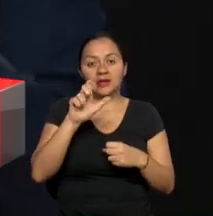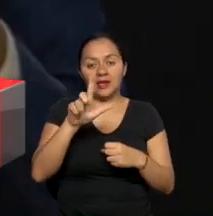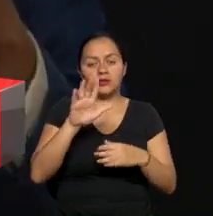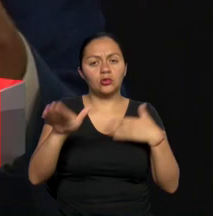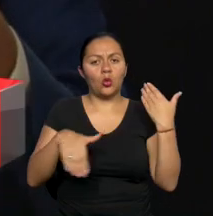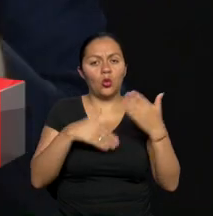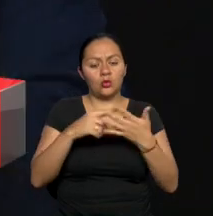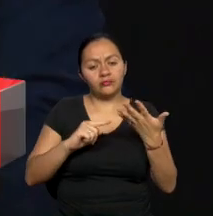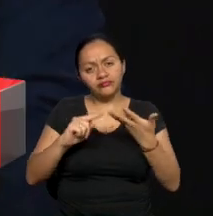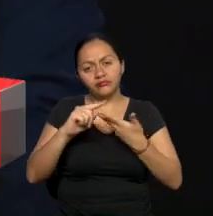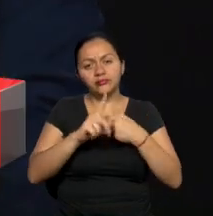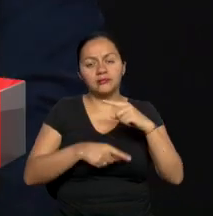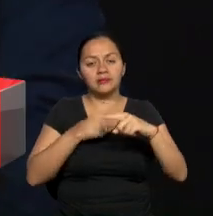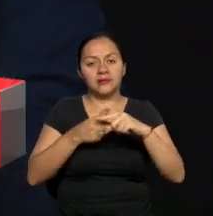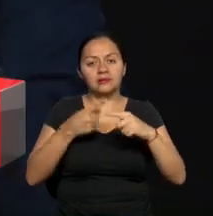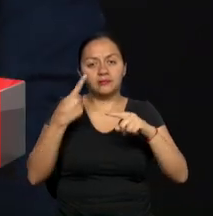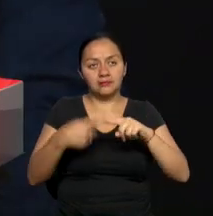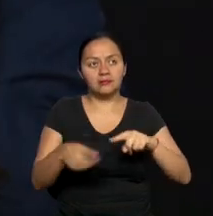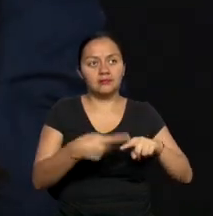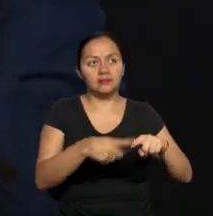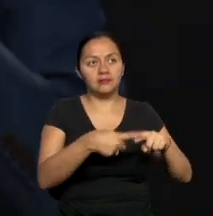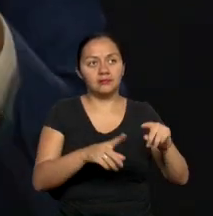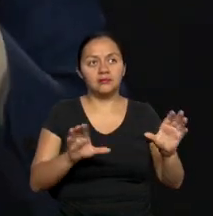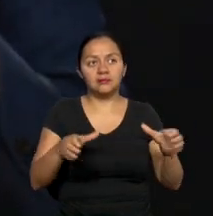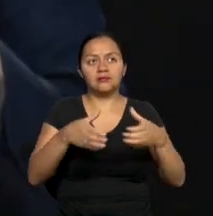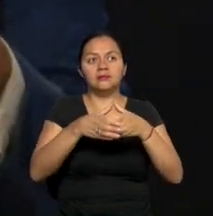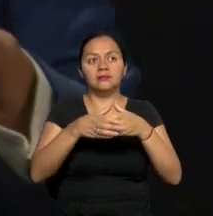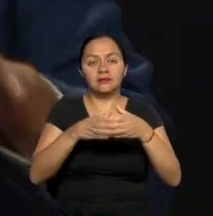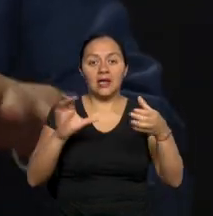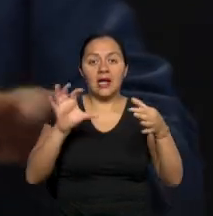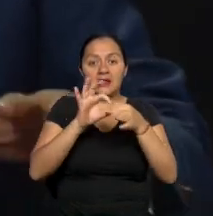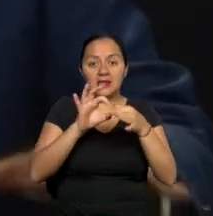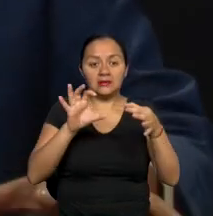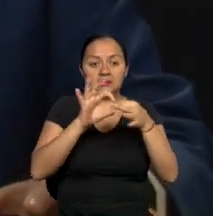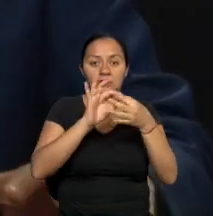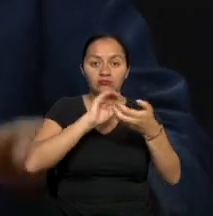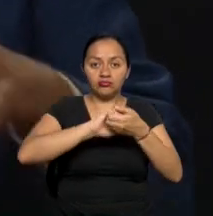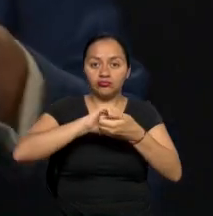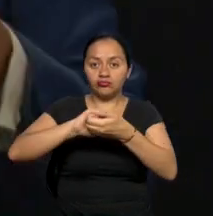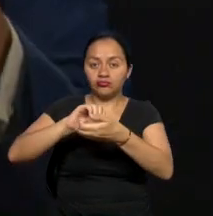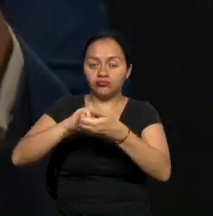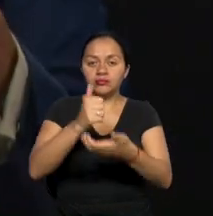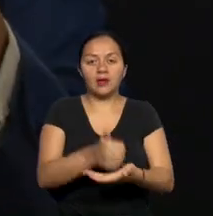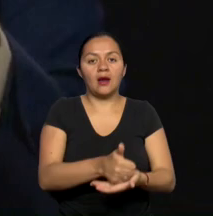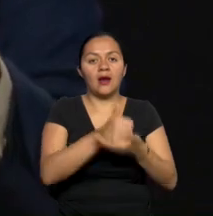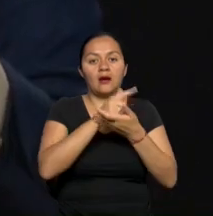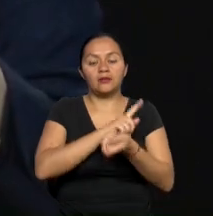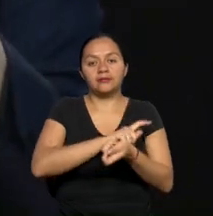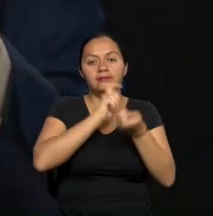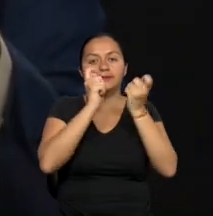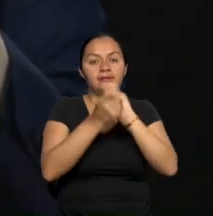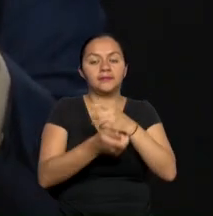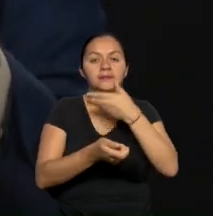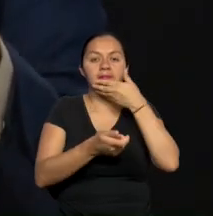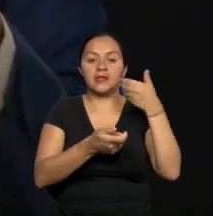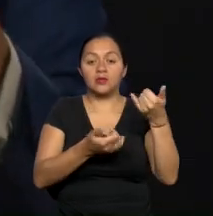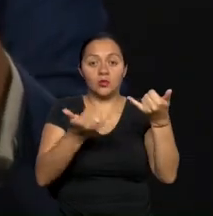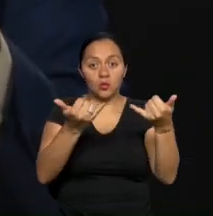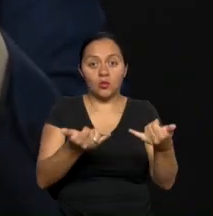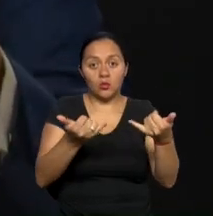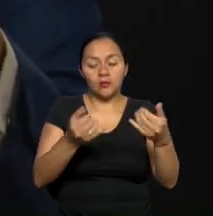diversas alianzas que nos han ayudado a repotenciar actualmente